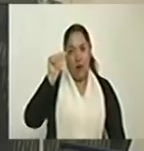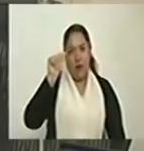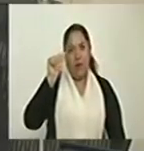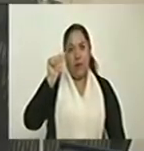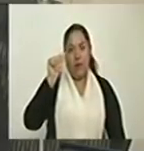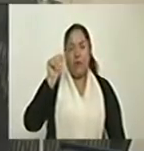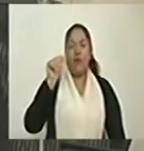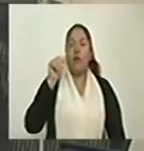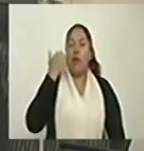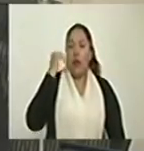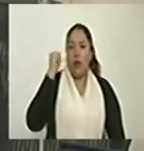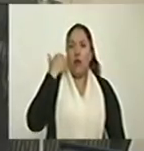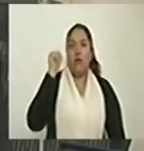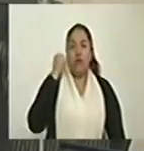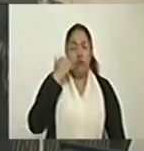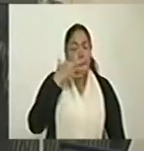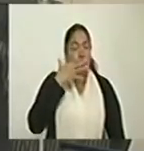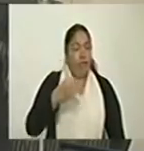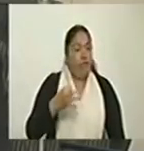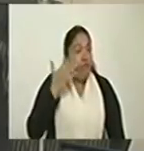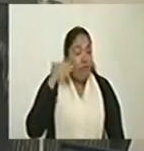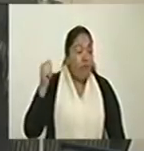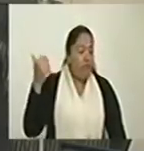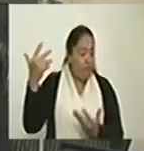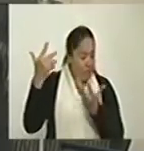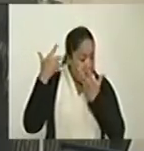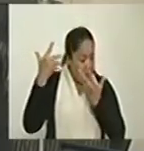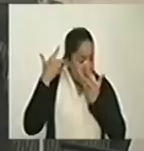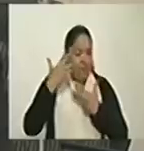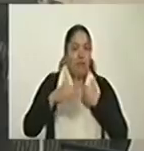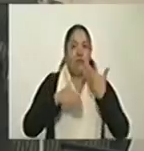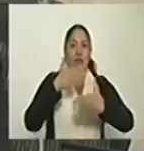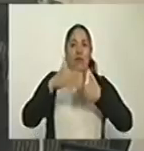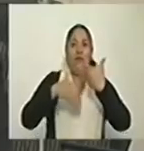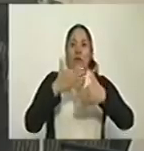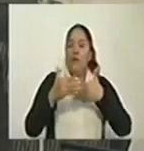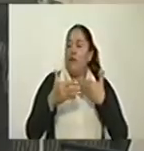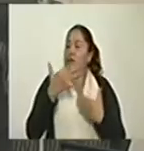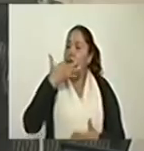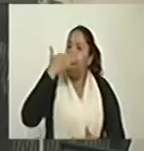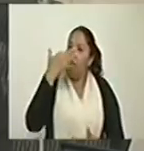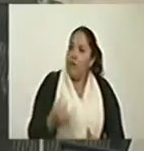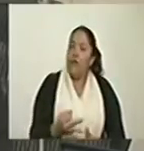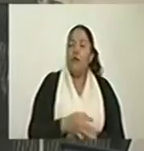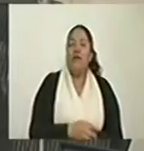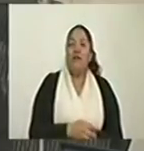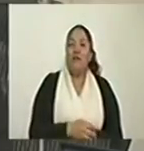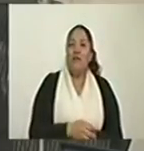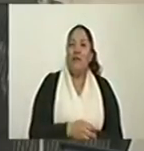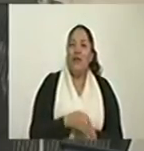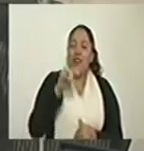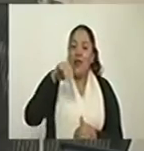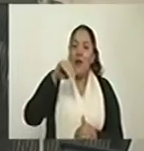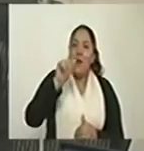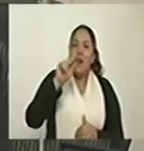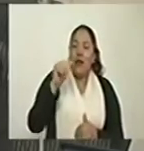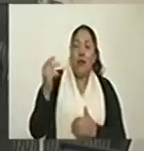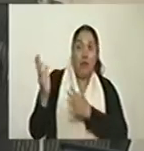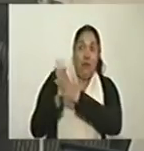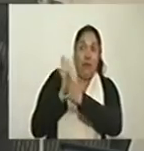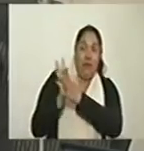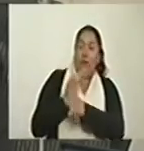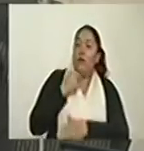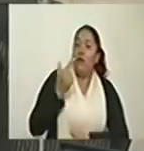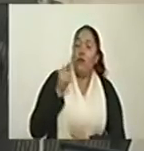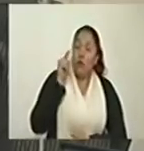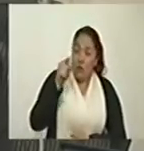que me enseñó a hacer observación participante en la antropología. Y me decía María Fernanda jamás vas a